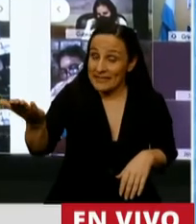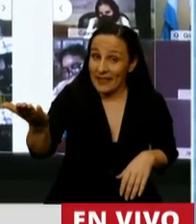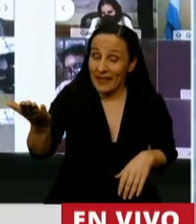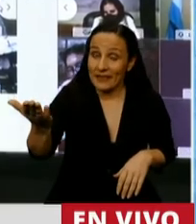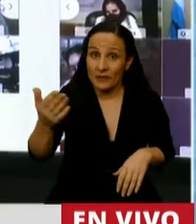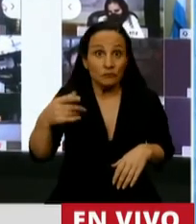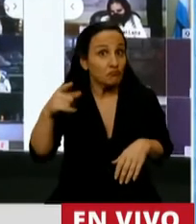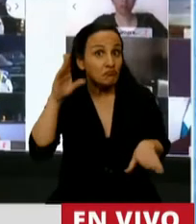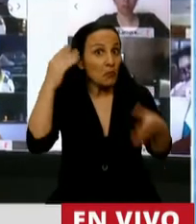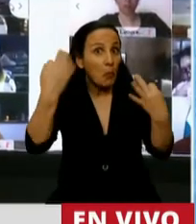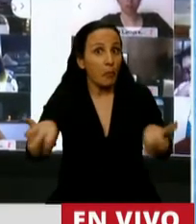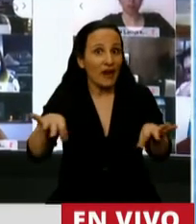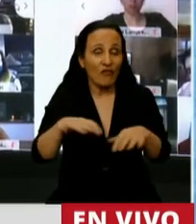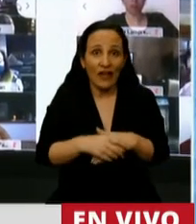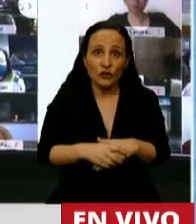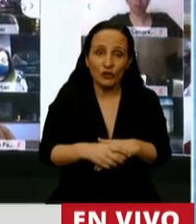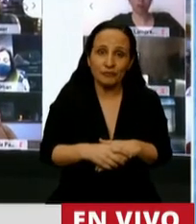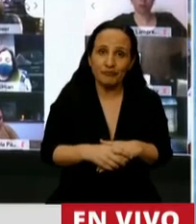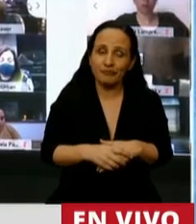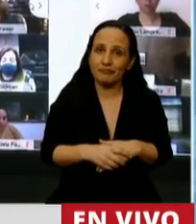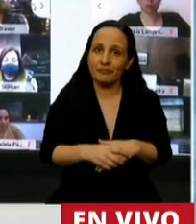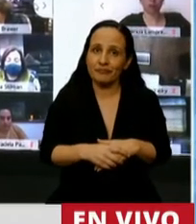Sí, perfecto. Lo escucho, diputado.